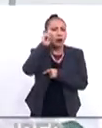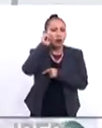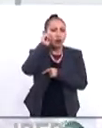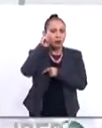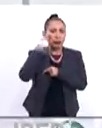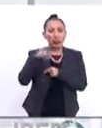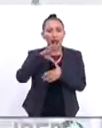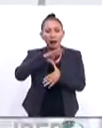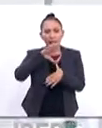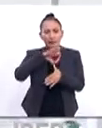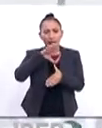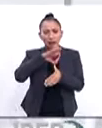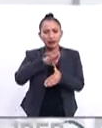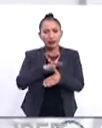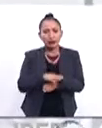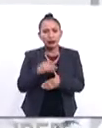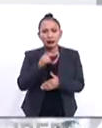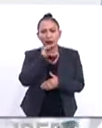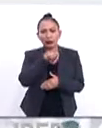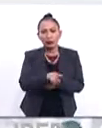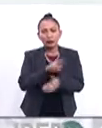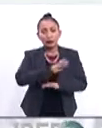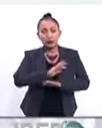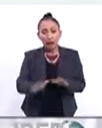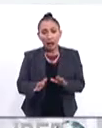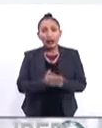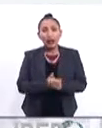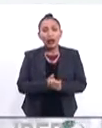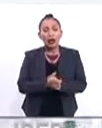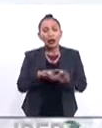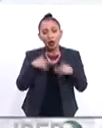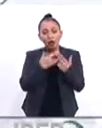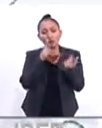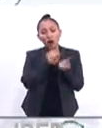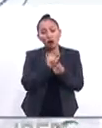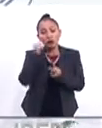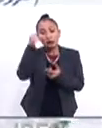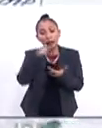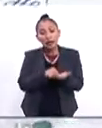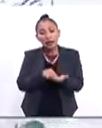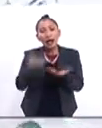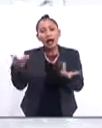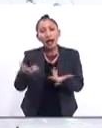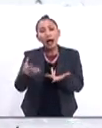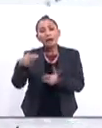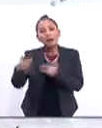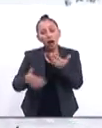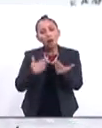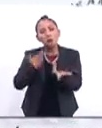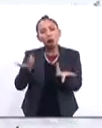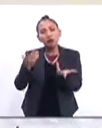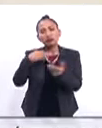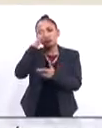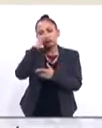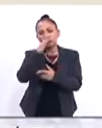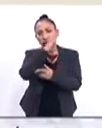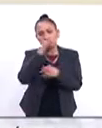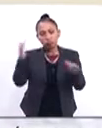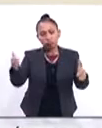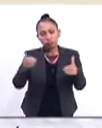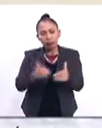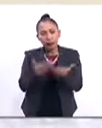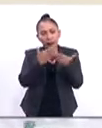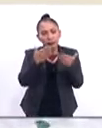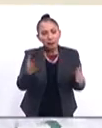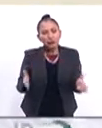de América y también una vez haga este encuentro se espera que realice una ceremonia de acogida